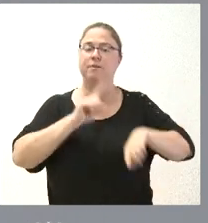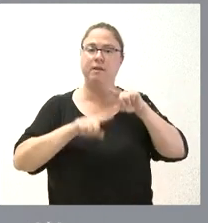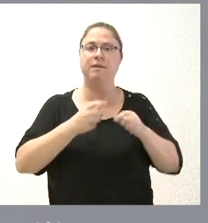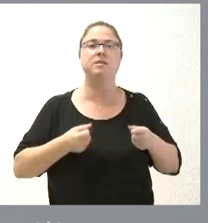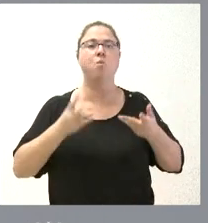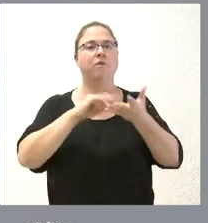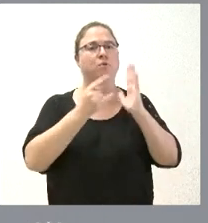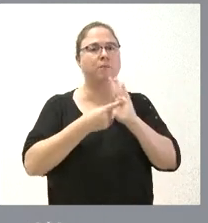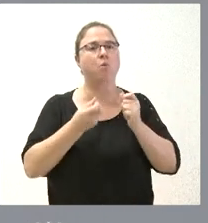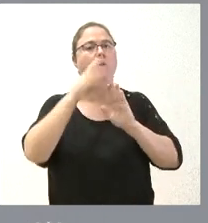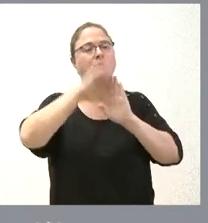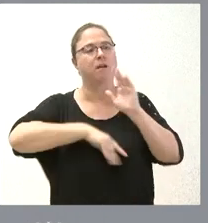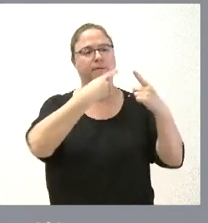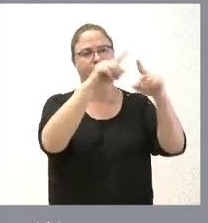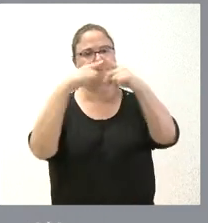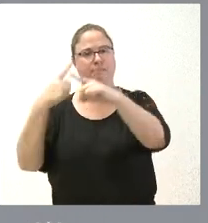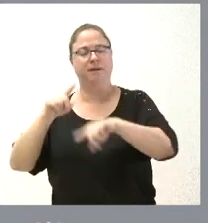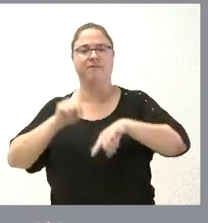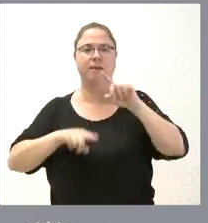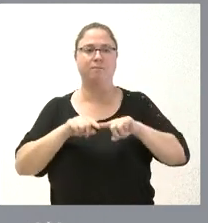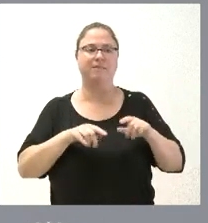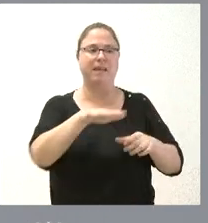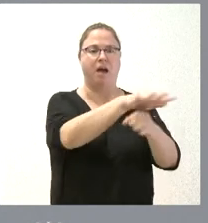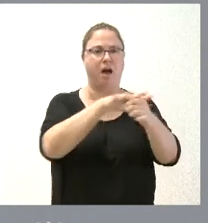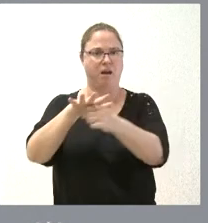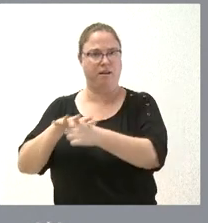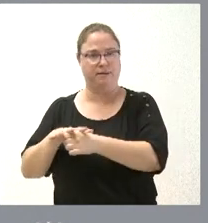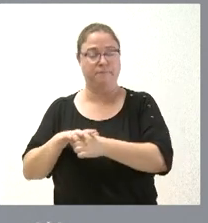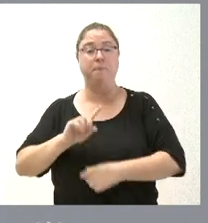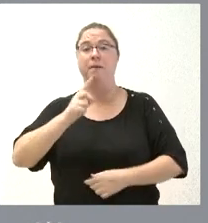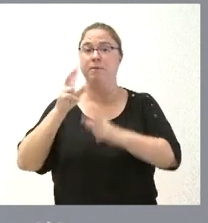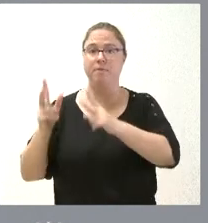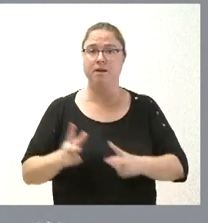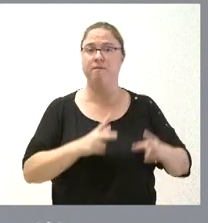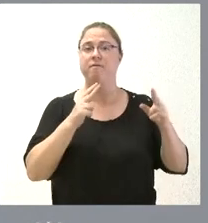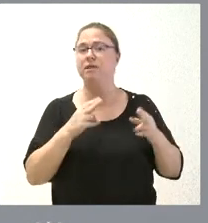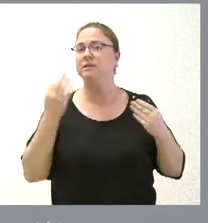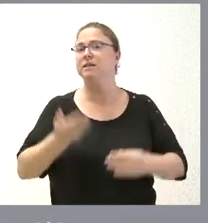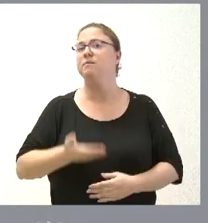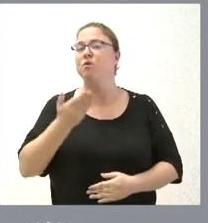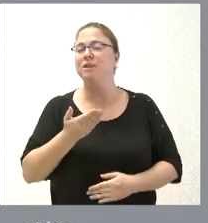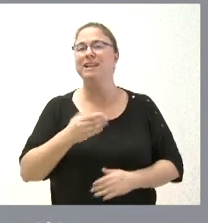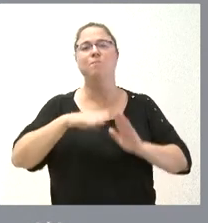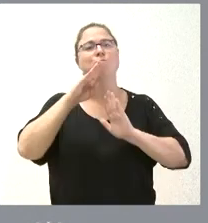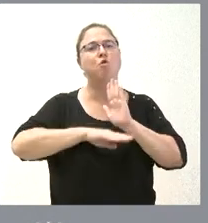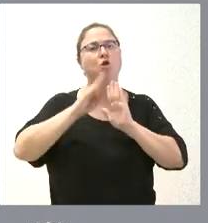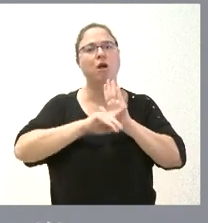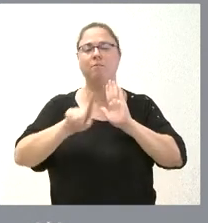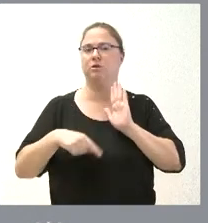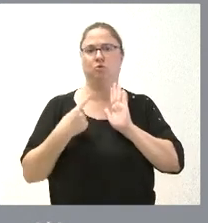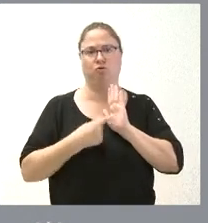de planes y programas, serán distintos para cada una de las áreas. En una primera fase, lo que se determina es el conjunto de programas que son objeto